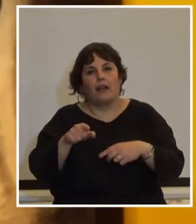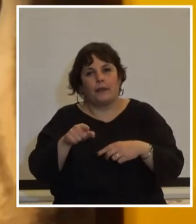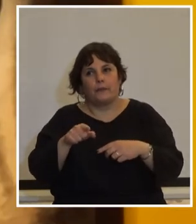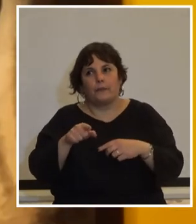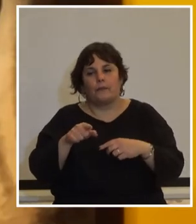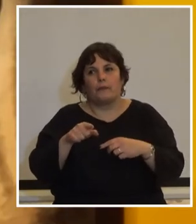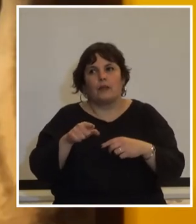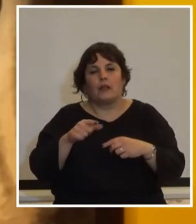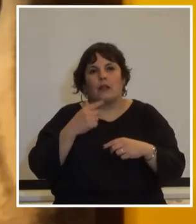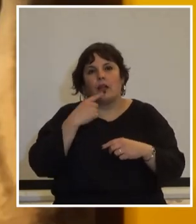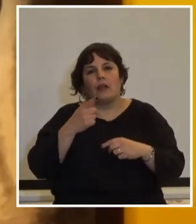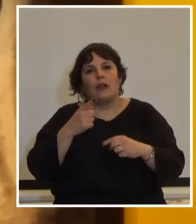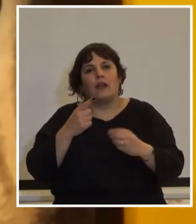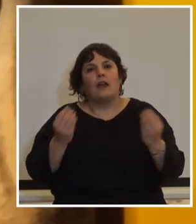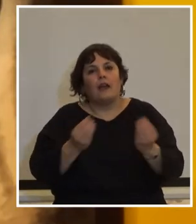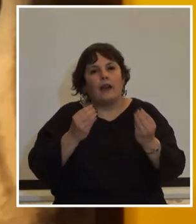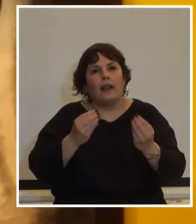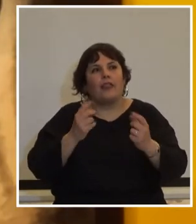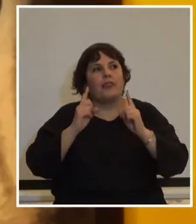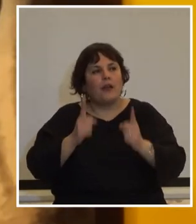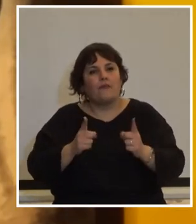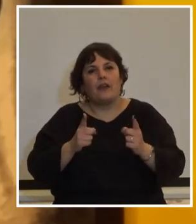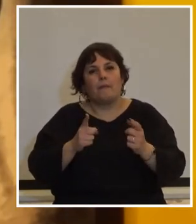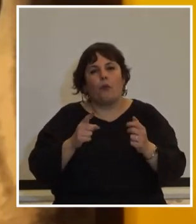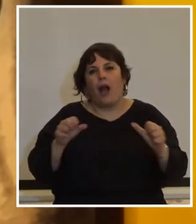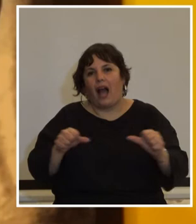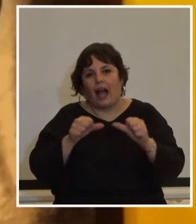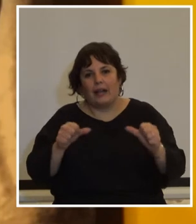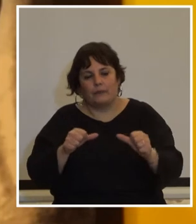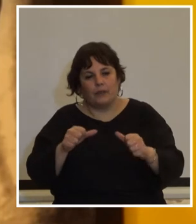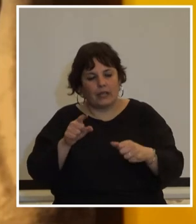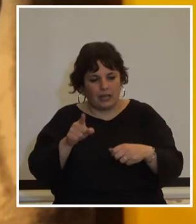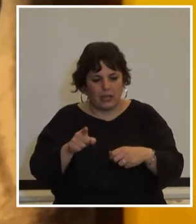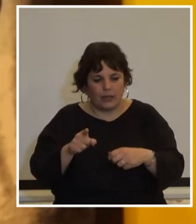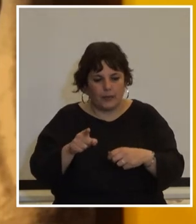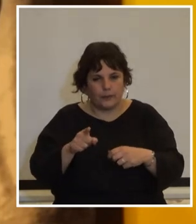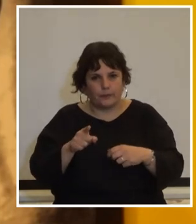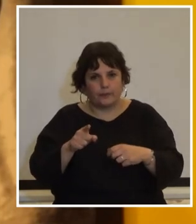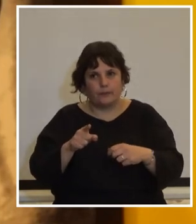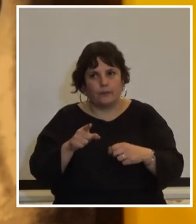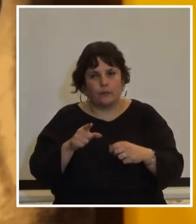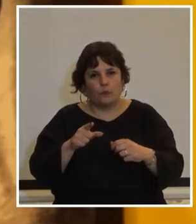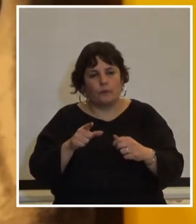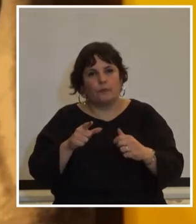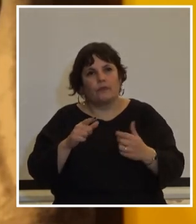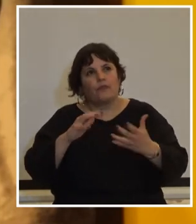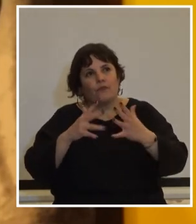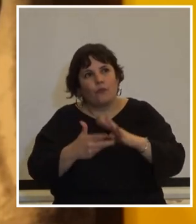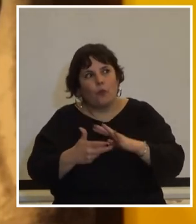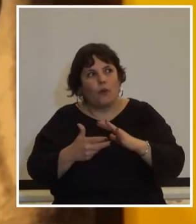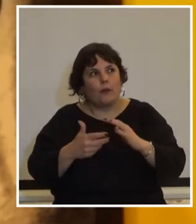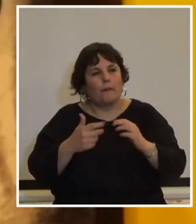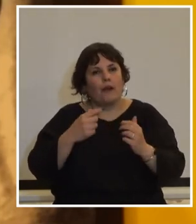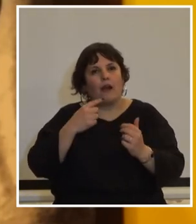teníamos que trasladar esa convicción que los dirigentes